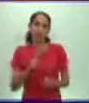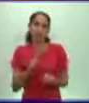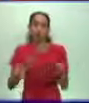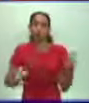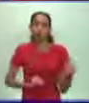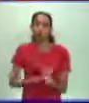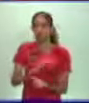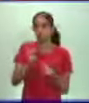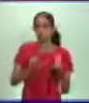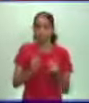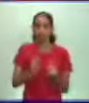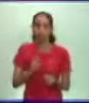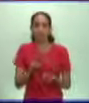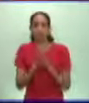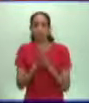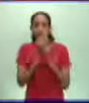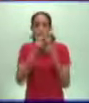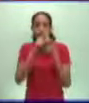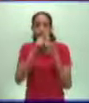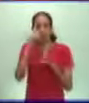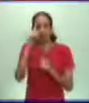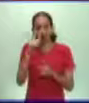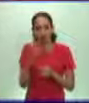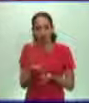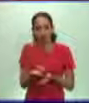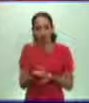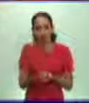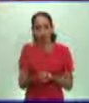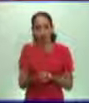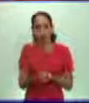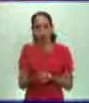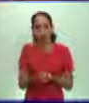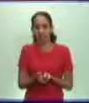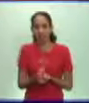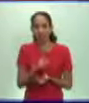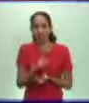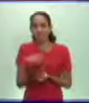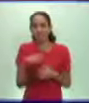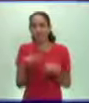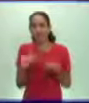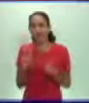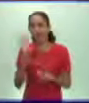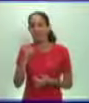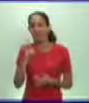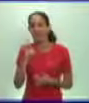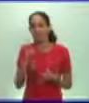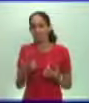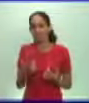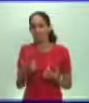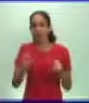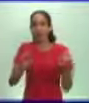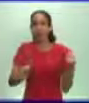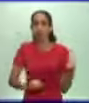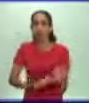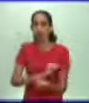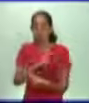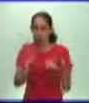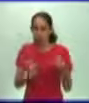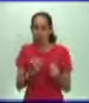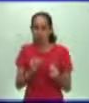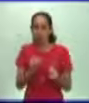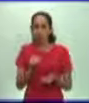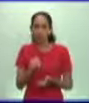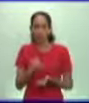económico, político y social, pero va a tener precisamente, muchachos, como resultado y como idea esencial, esa transformación en cuanto a los